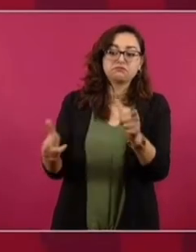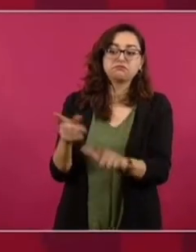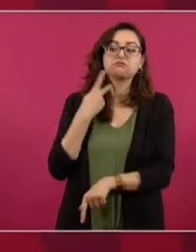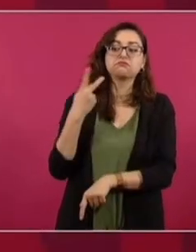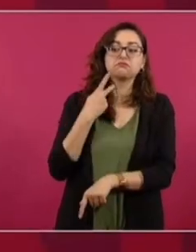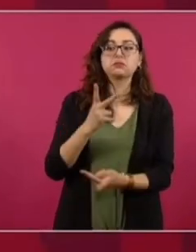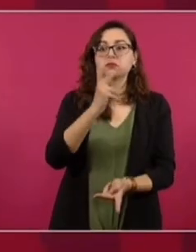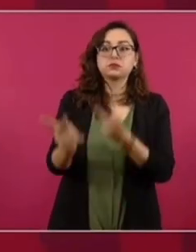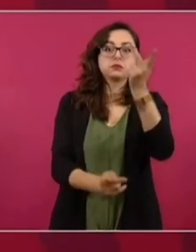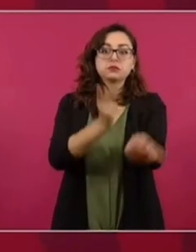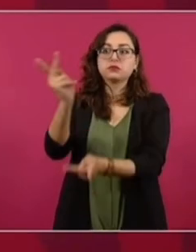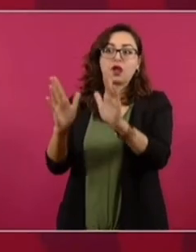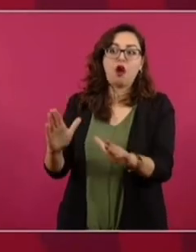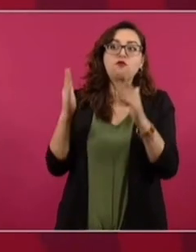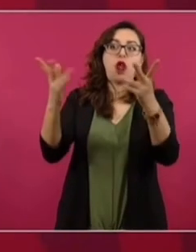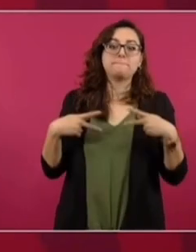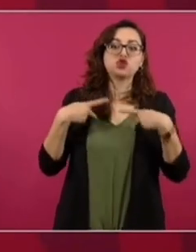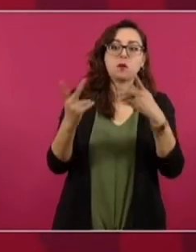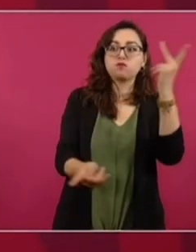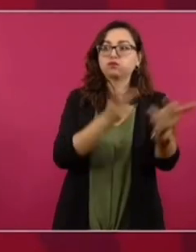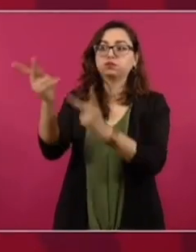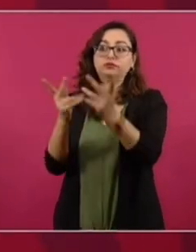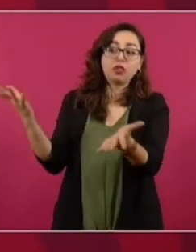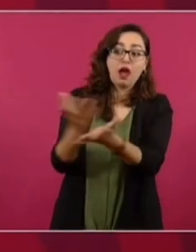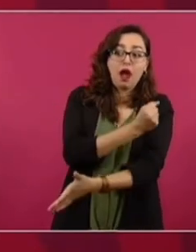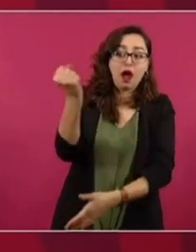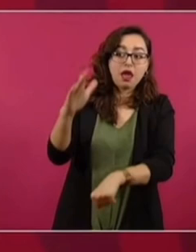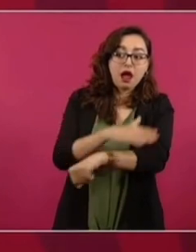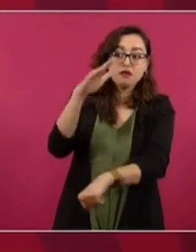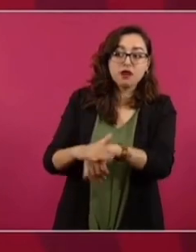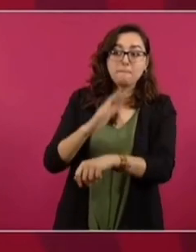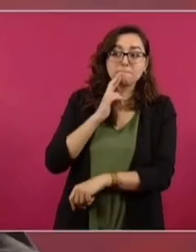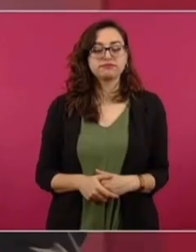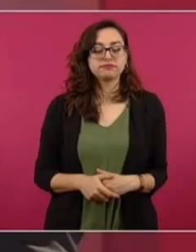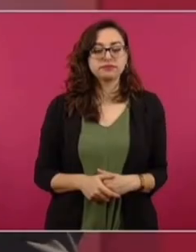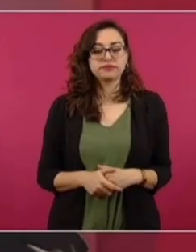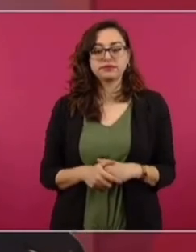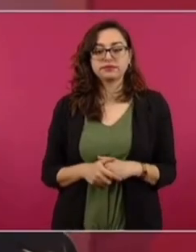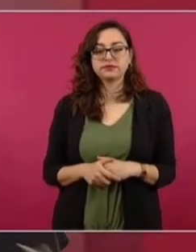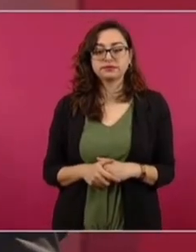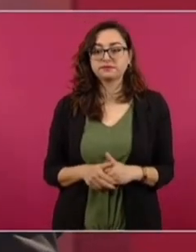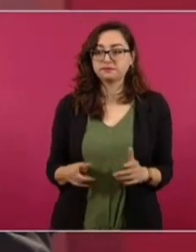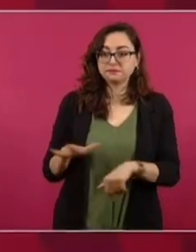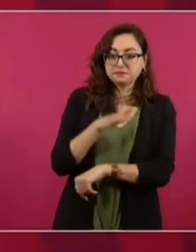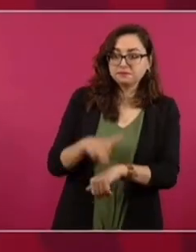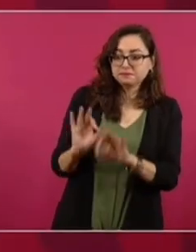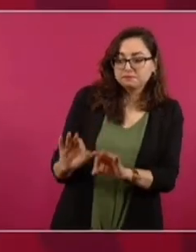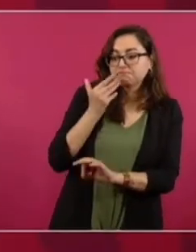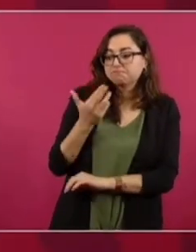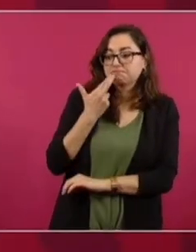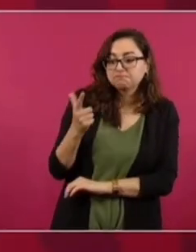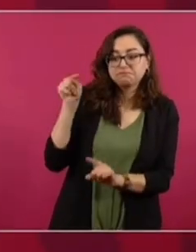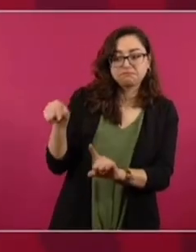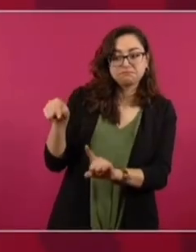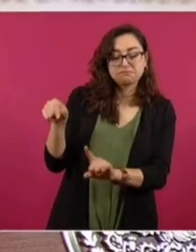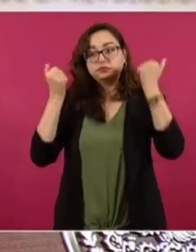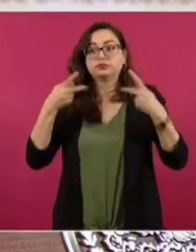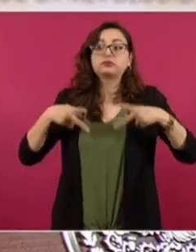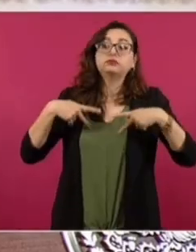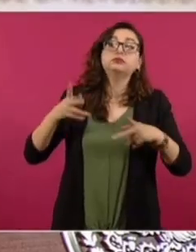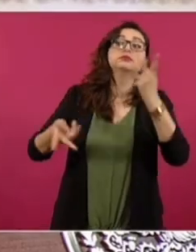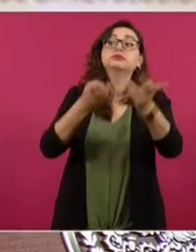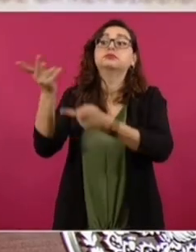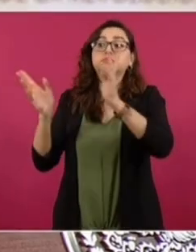o las encuestas. Y se sepa quién está mejor visto. Y el que esté mejor visto por el pueblo.